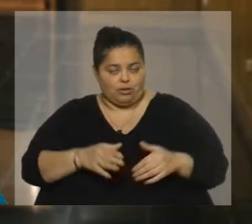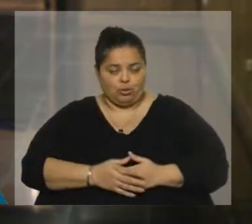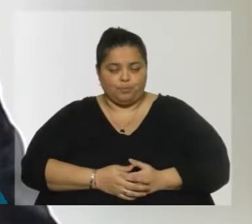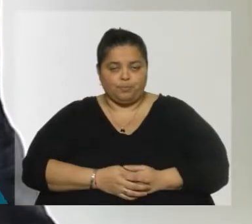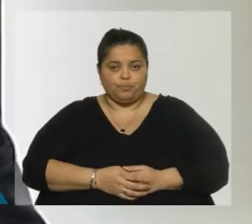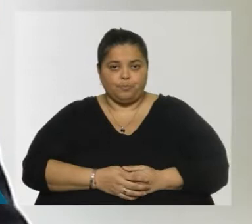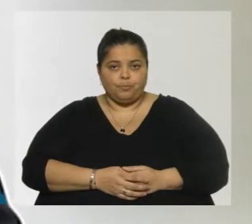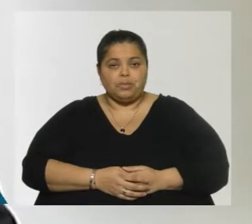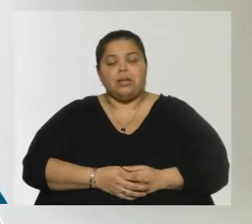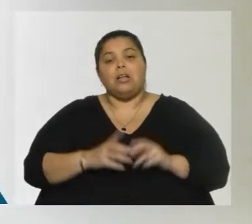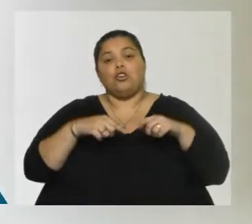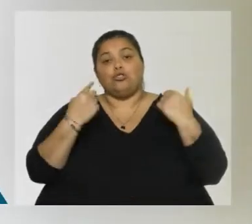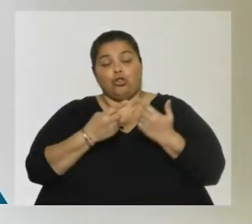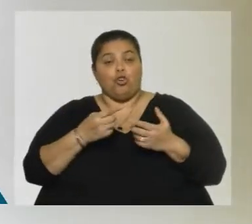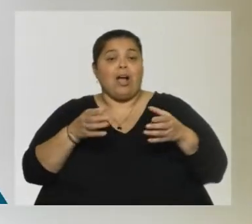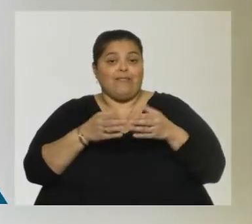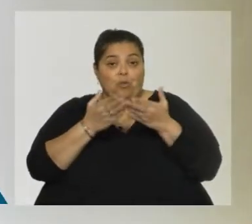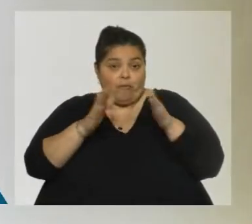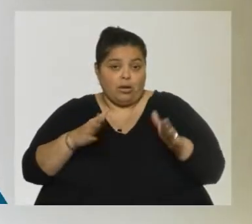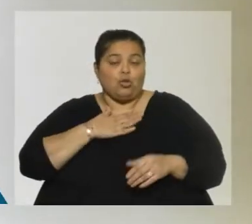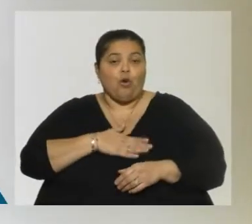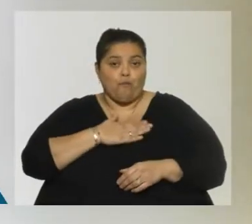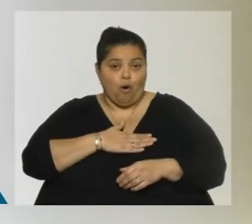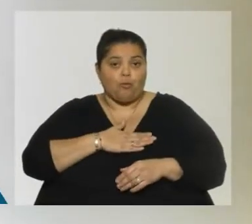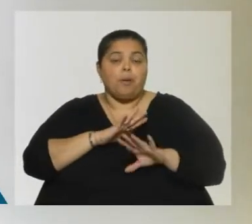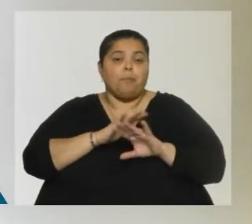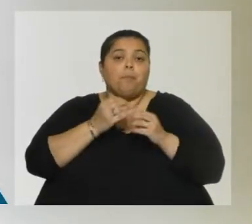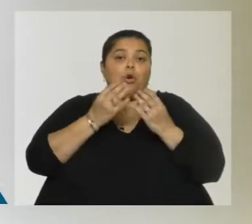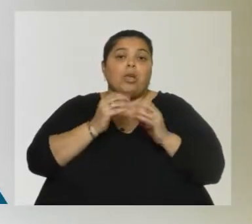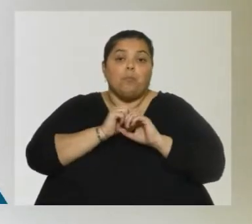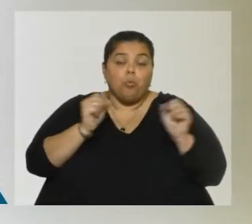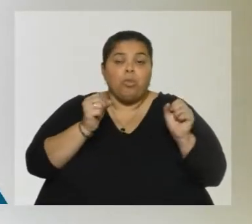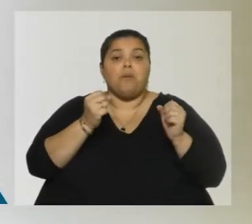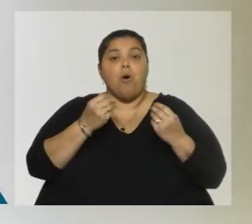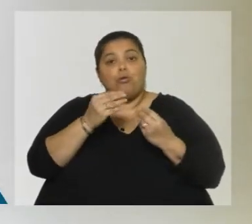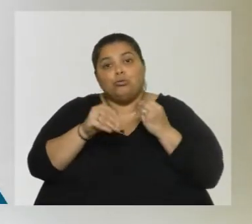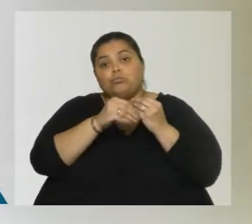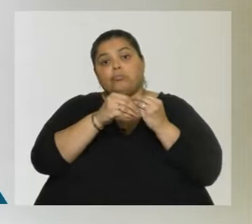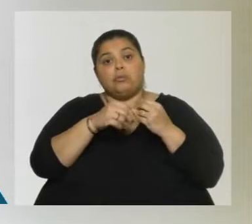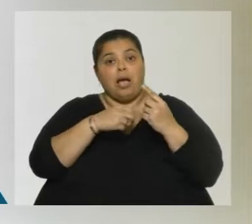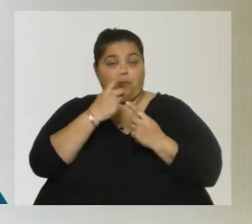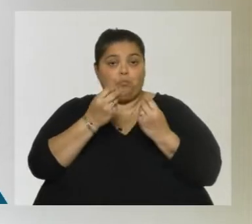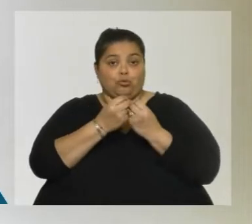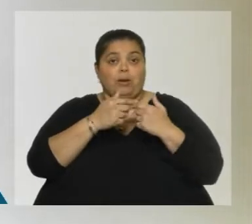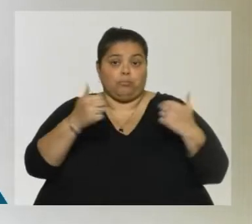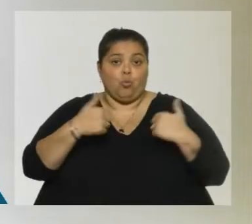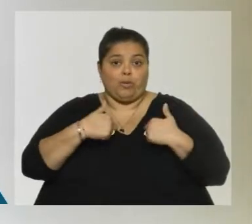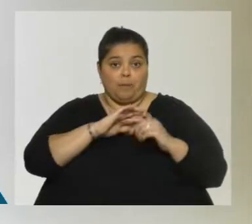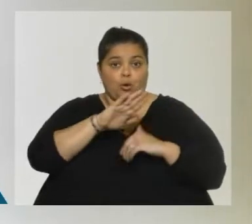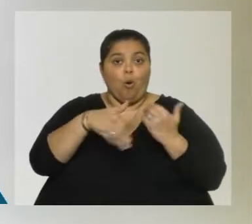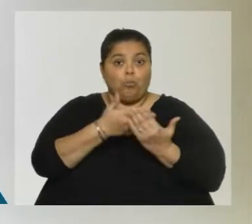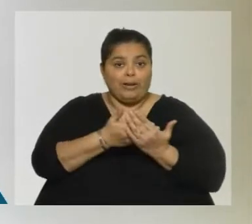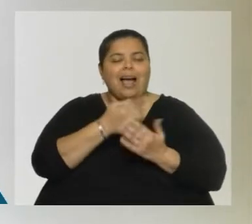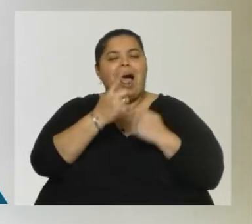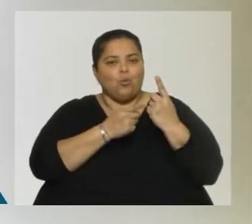En Cabildo Abierto quedamos conformes, logramos llevar adelante varias de nuestras propuestas, si bien hay algunas que van a